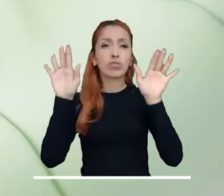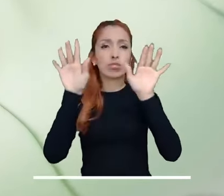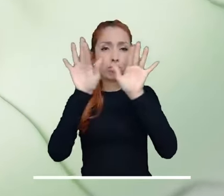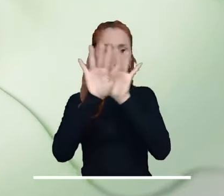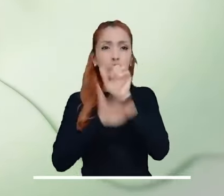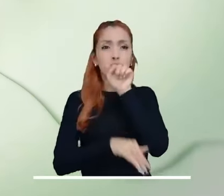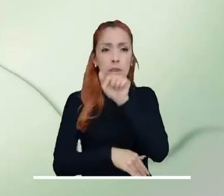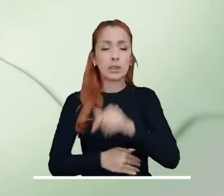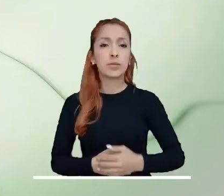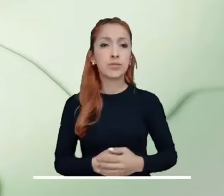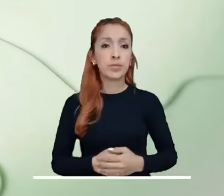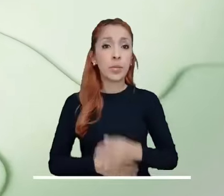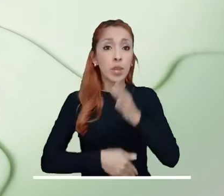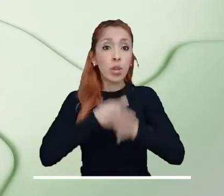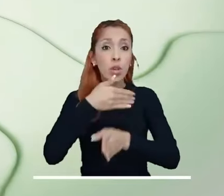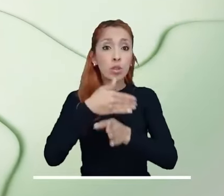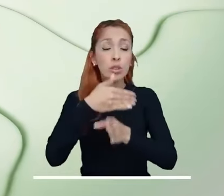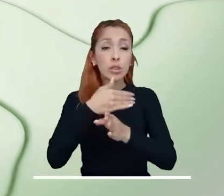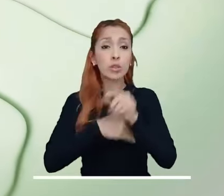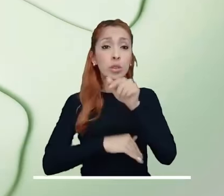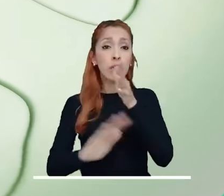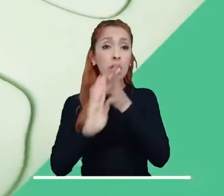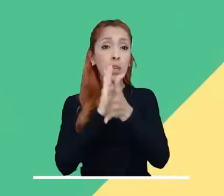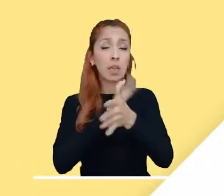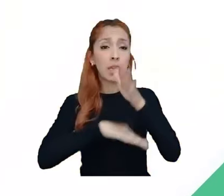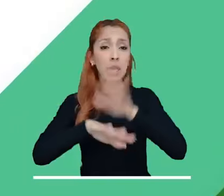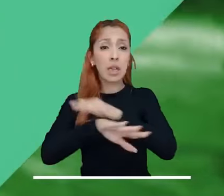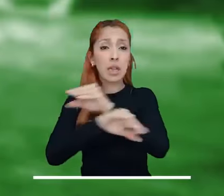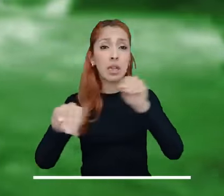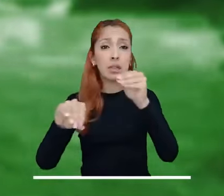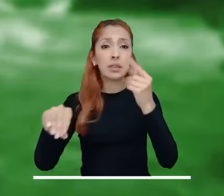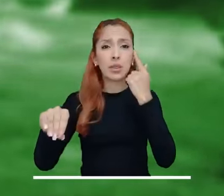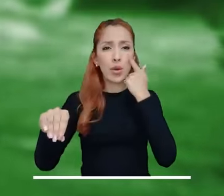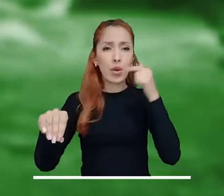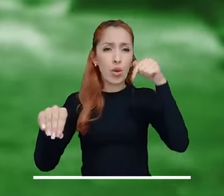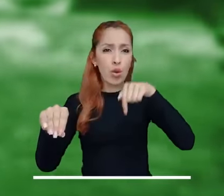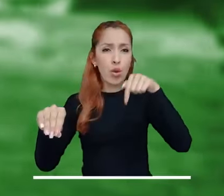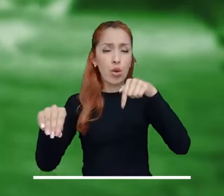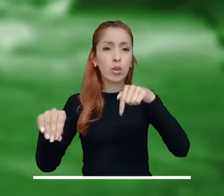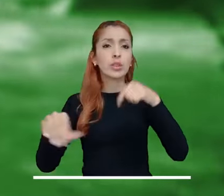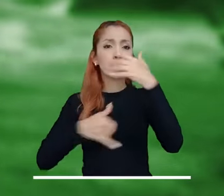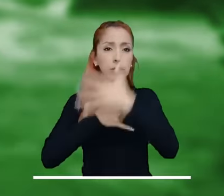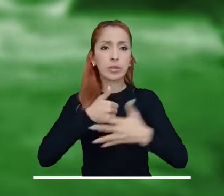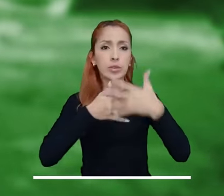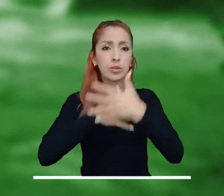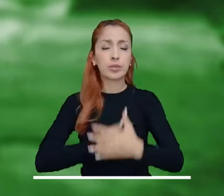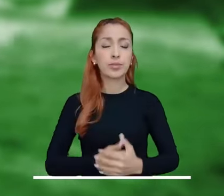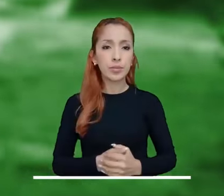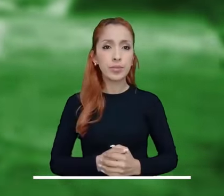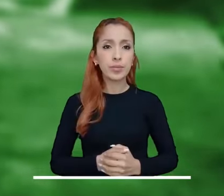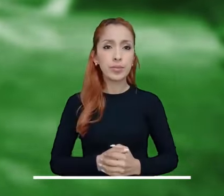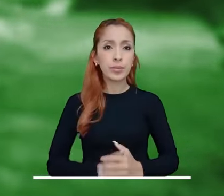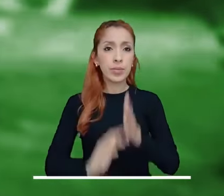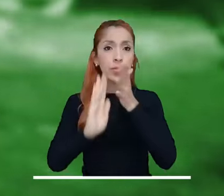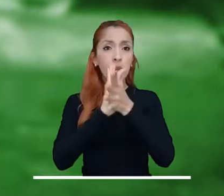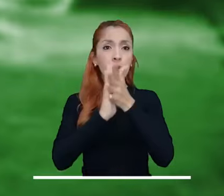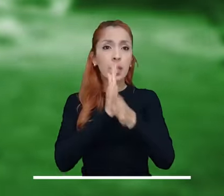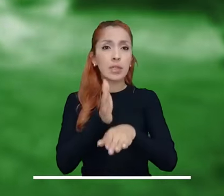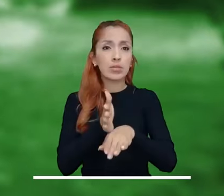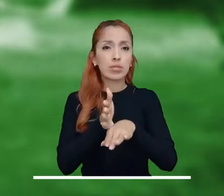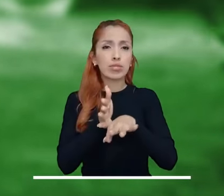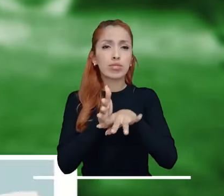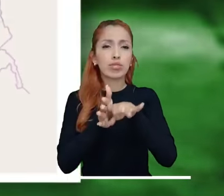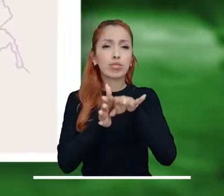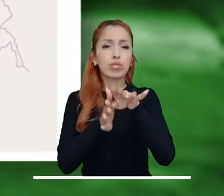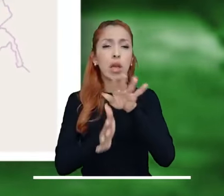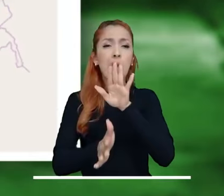precipitaciones previstas y cielo parcialmente nublado. Preste mucha atención a las principales alertas que estarán vigentes